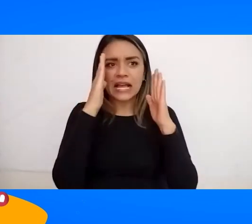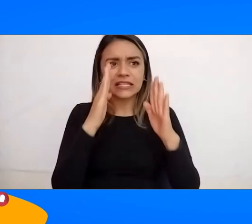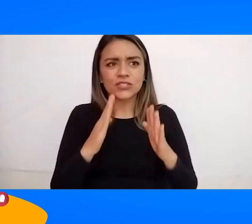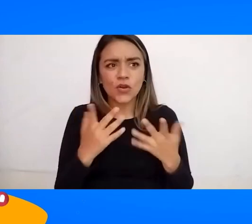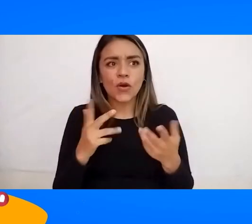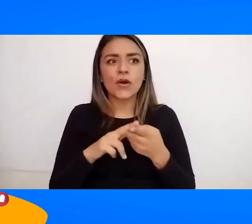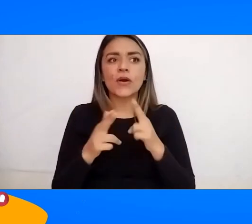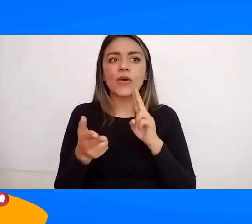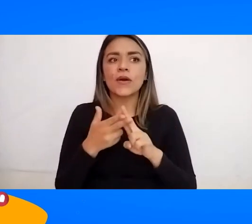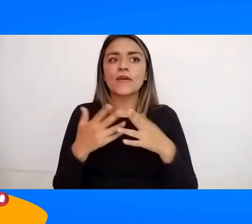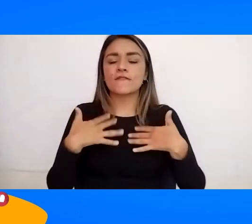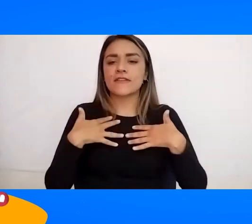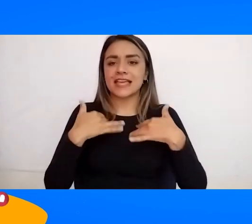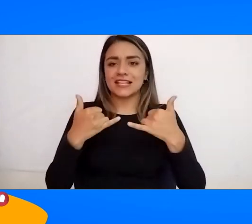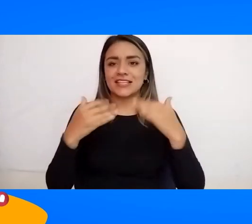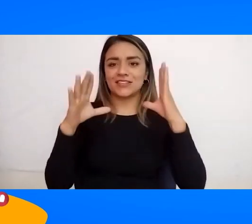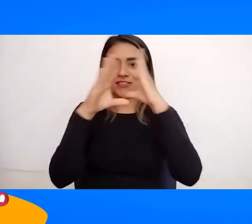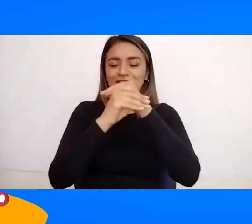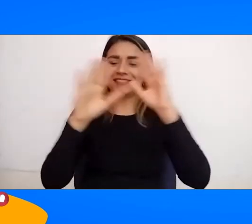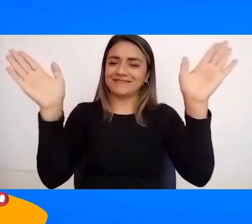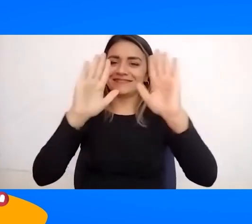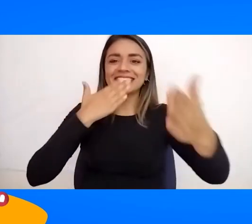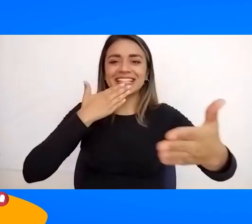bueno Feliz noche Y muchas gracias a todos